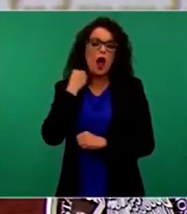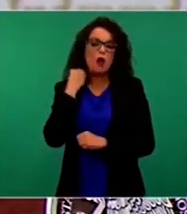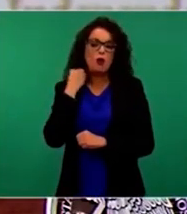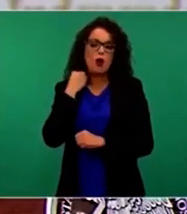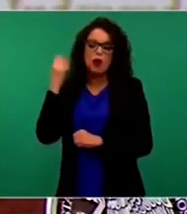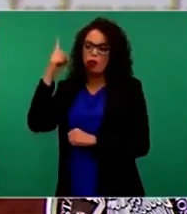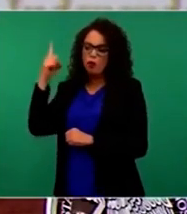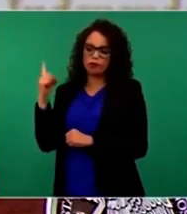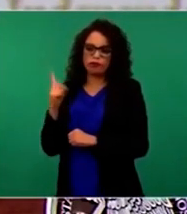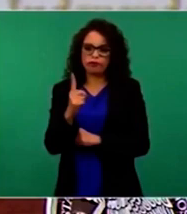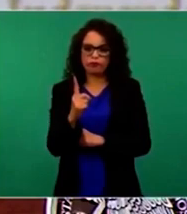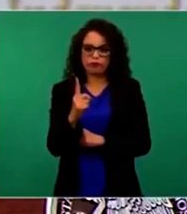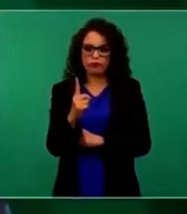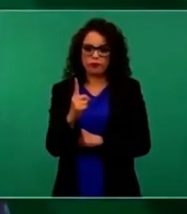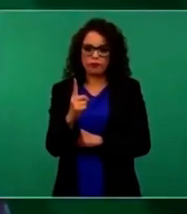defensores,